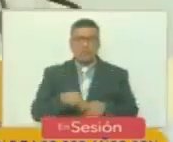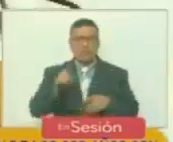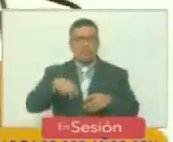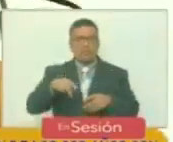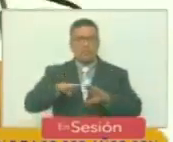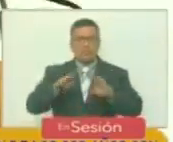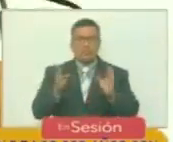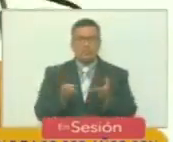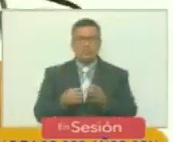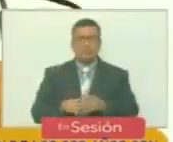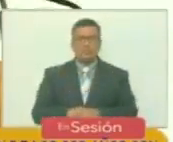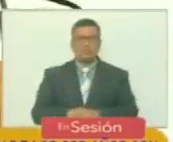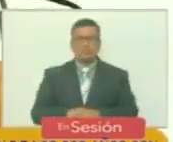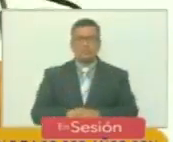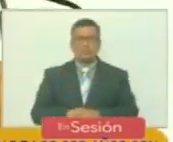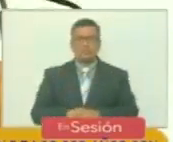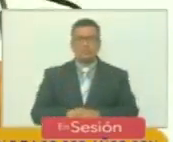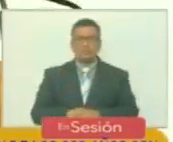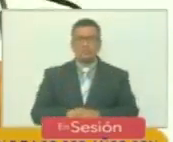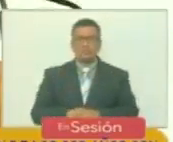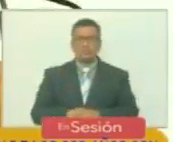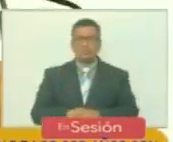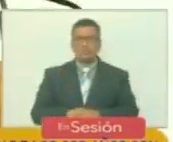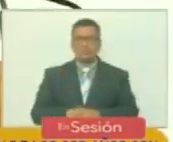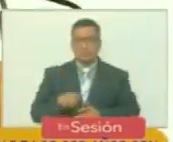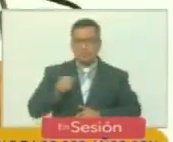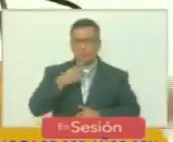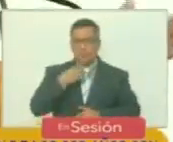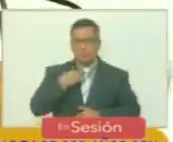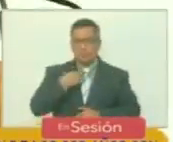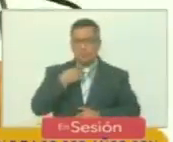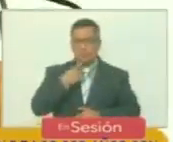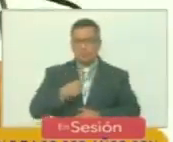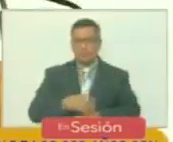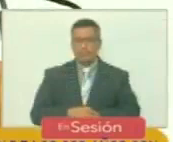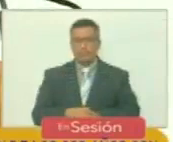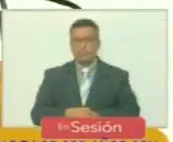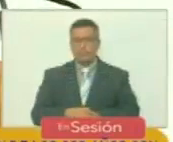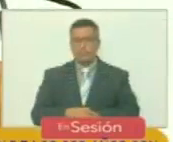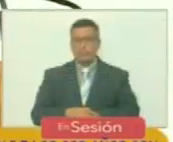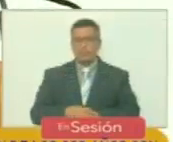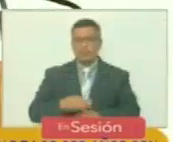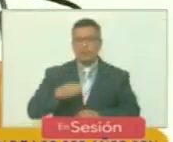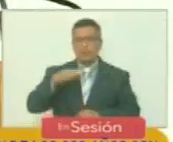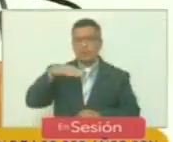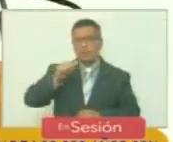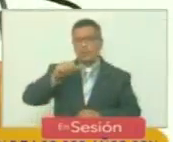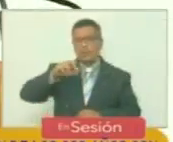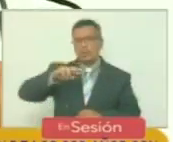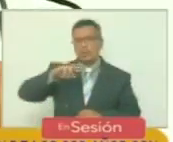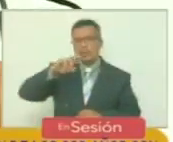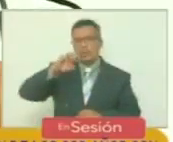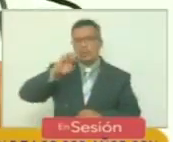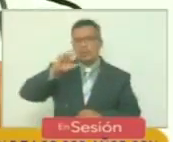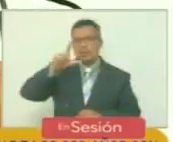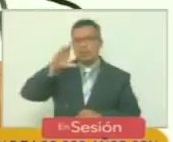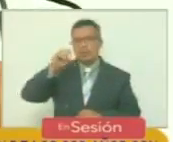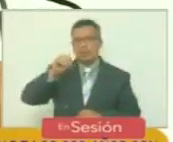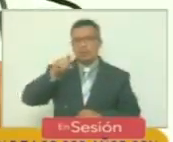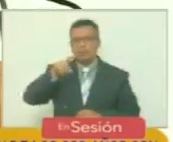parte del mundo. Como bien expresaba el almirante Alessandrello, hay una